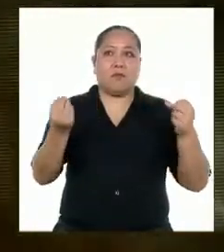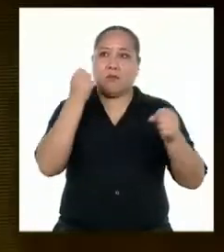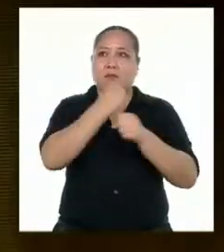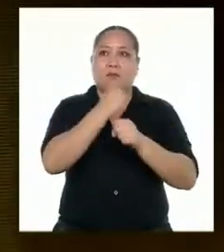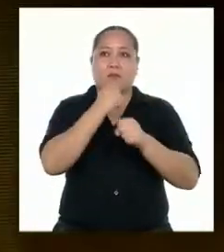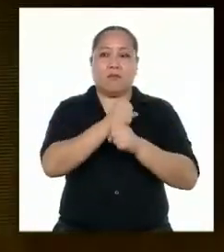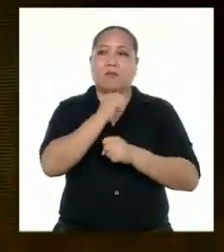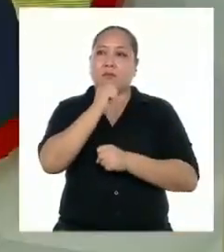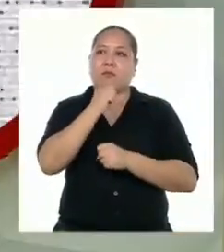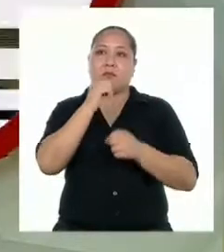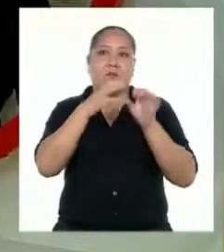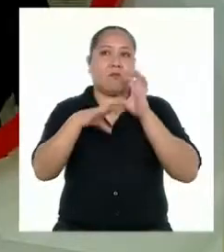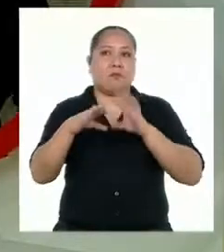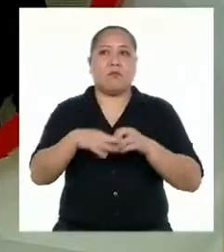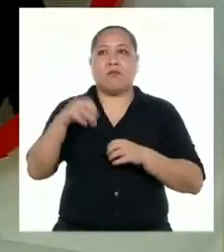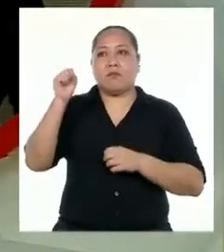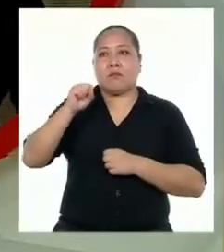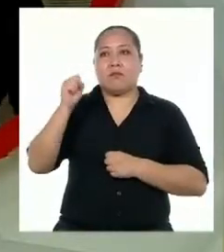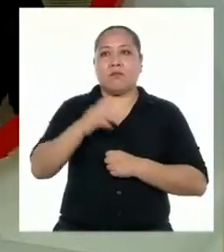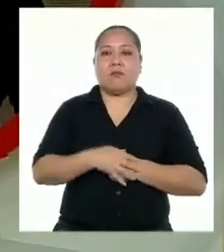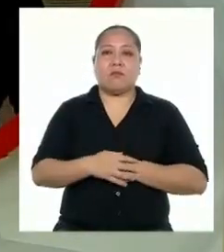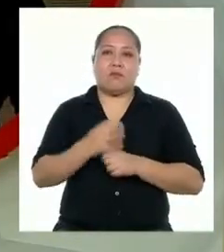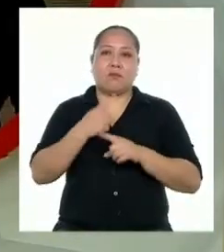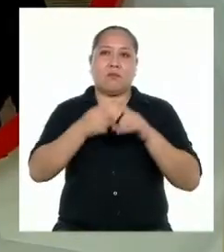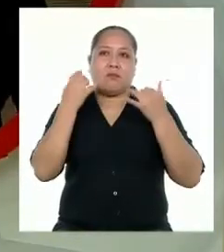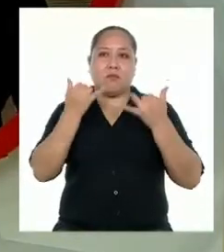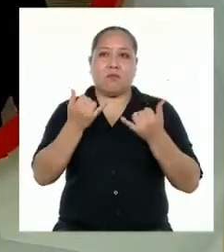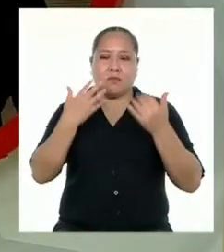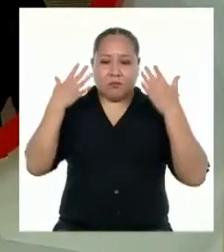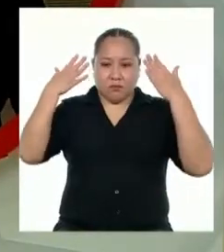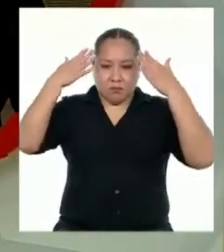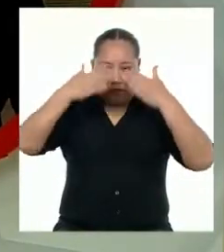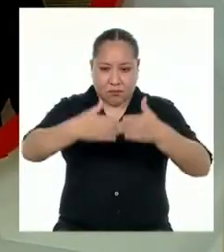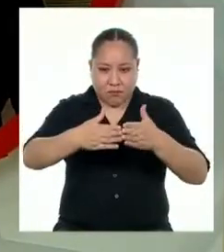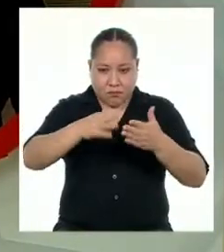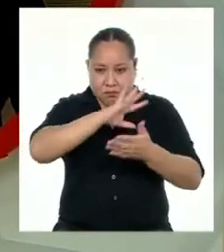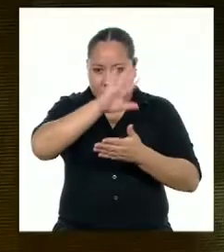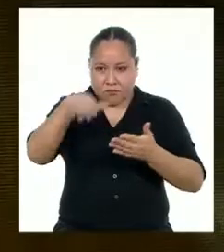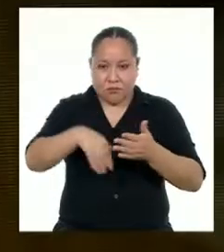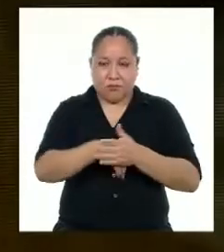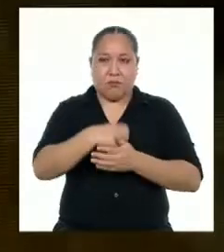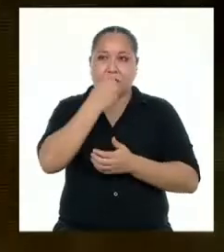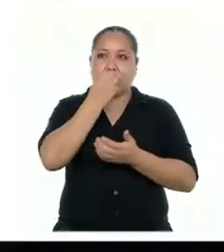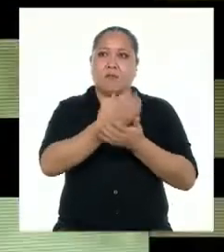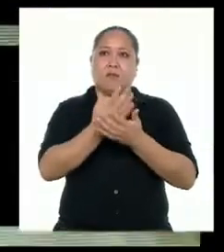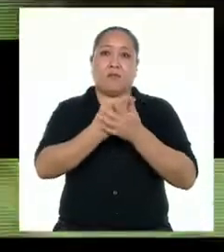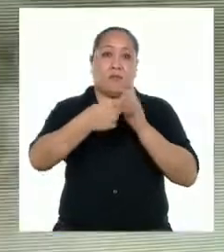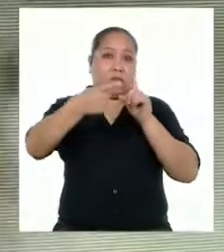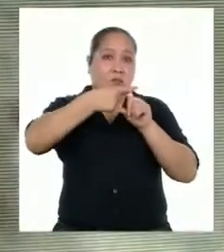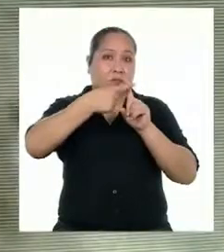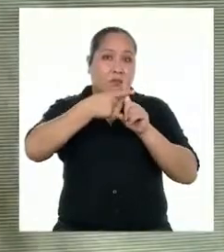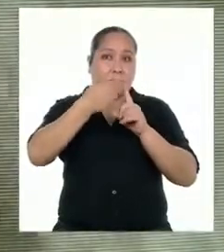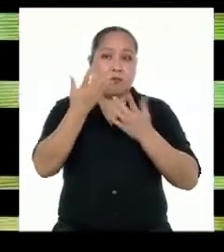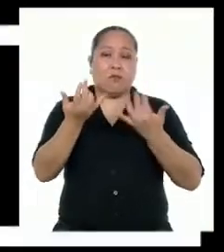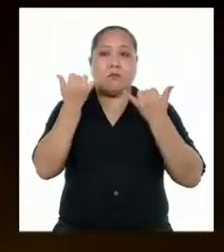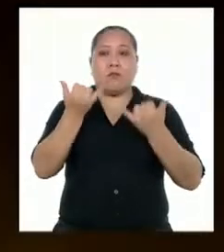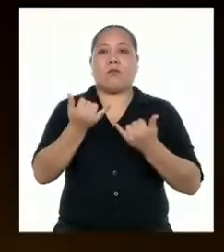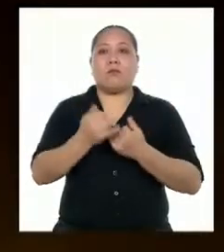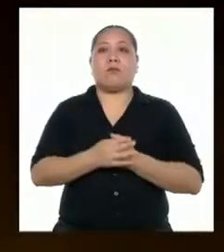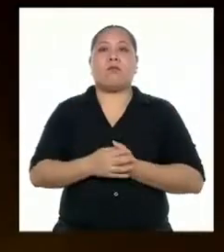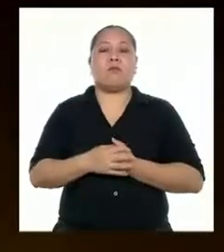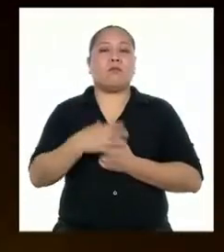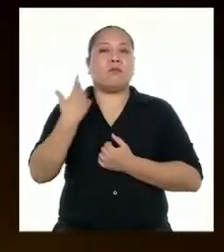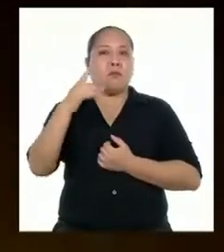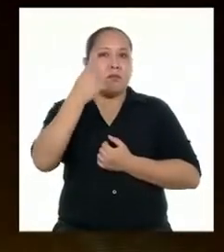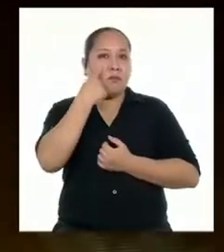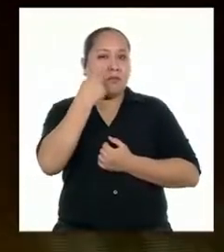trabajo pendiente. Ajá, pero ahora tengo que enfocarme en todo lo bueno. Lo positivo es que ahora somos más